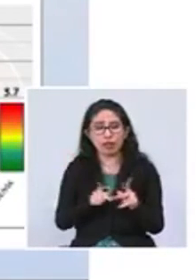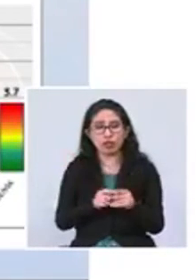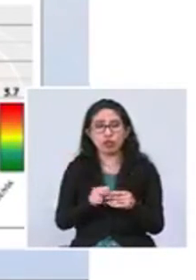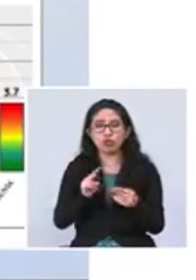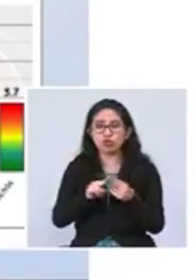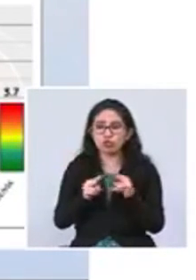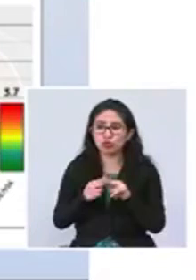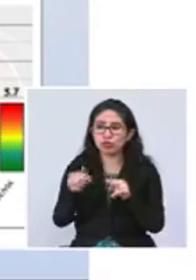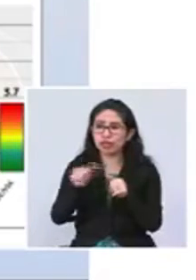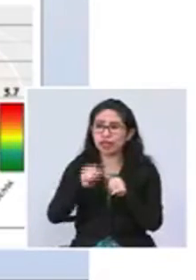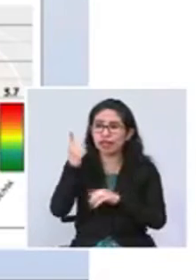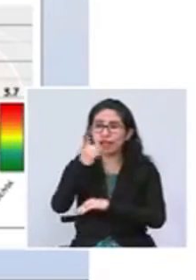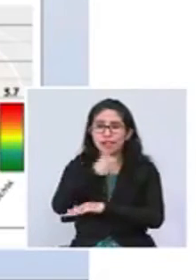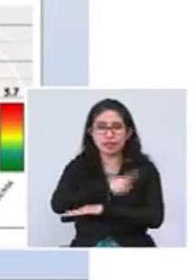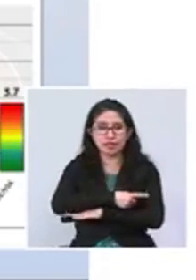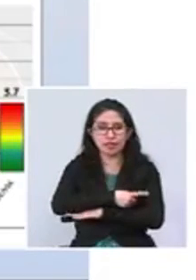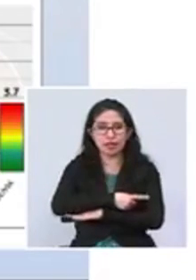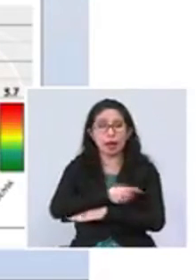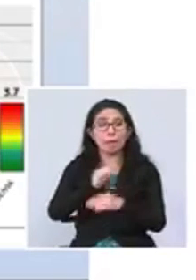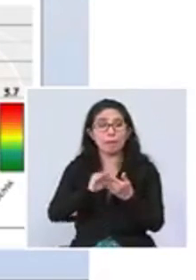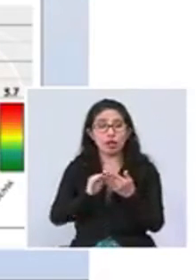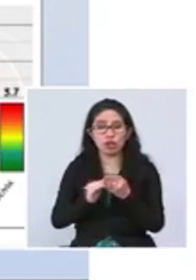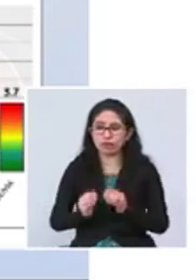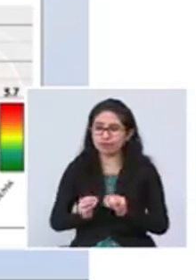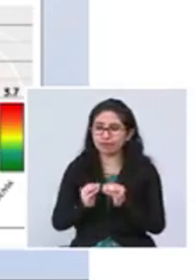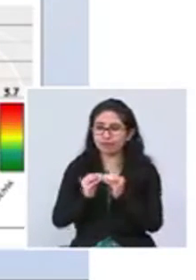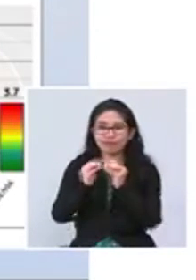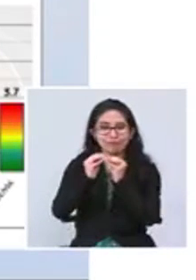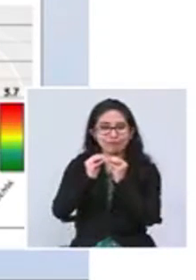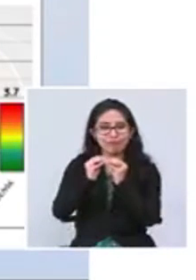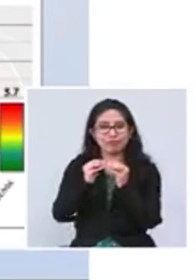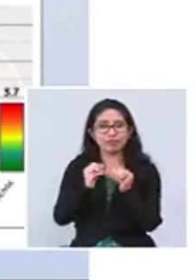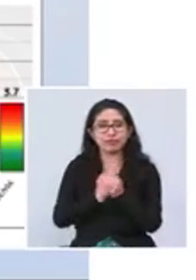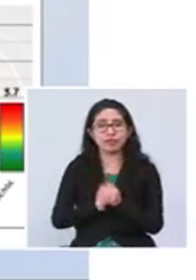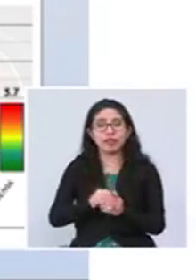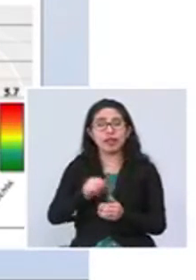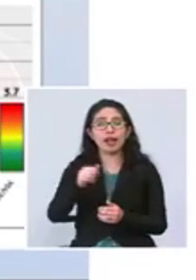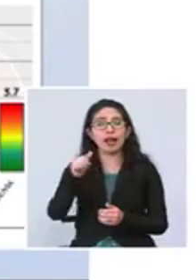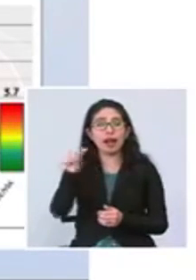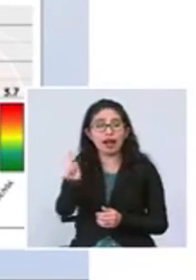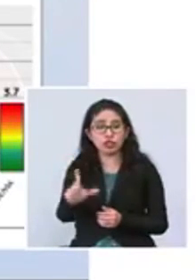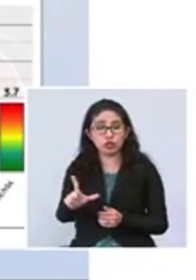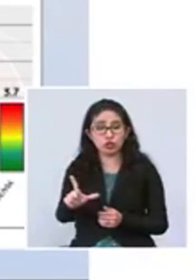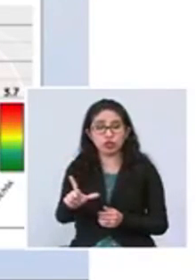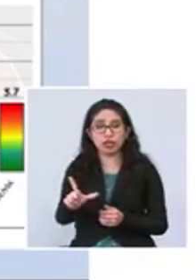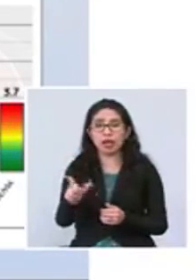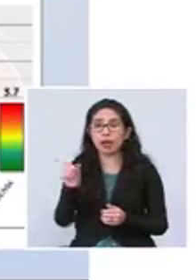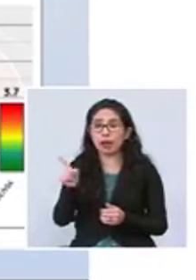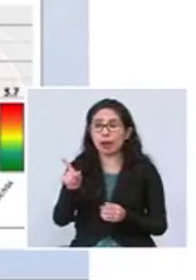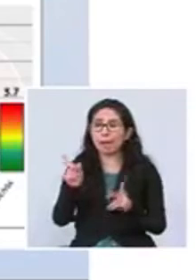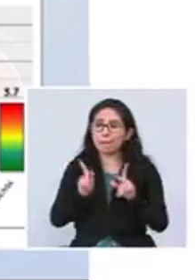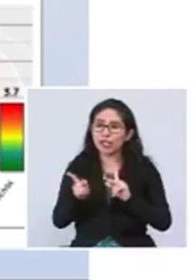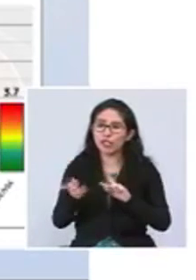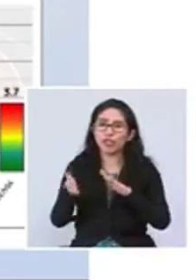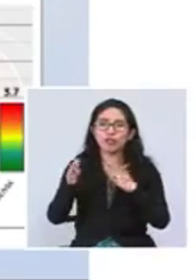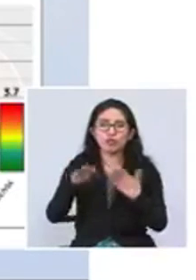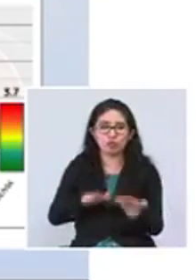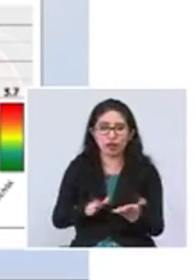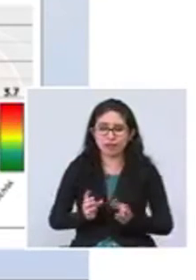acumulados y en azul vemos los casos de fallecimientos